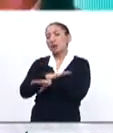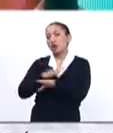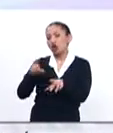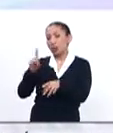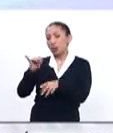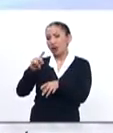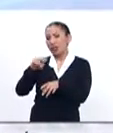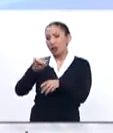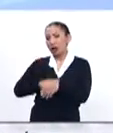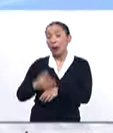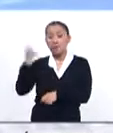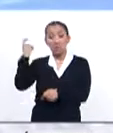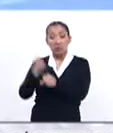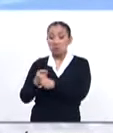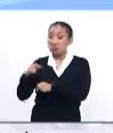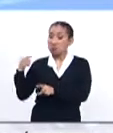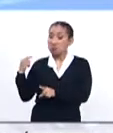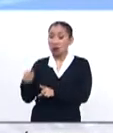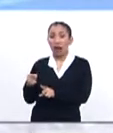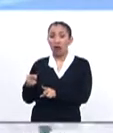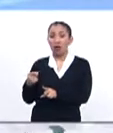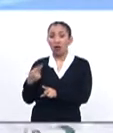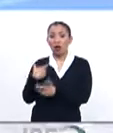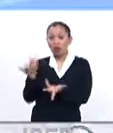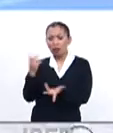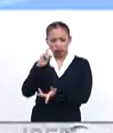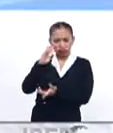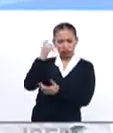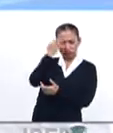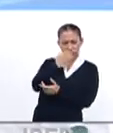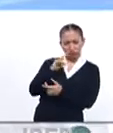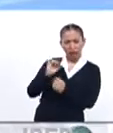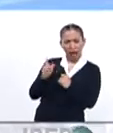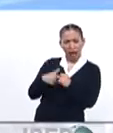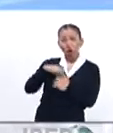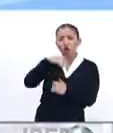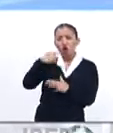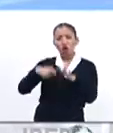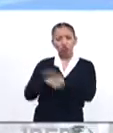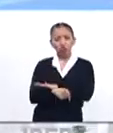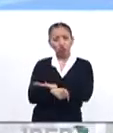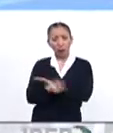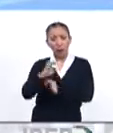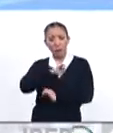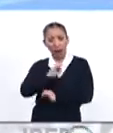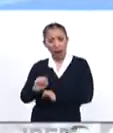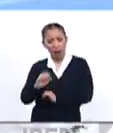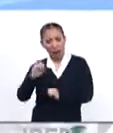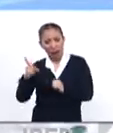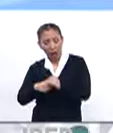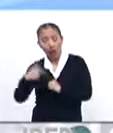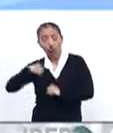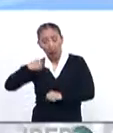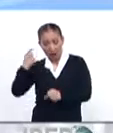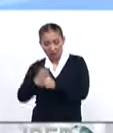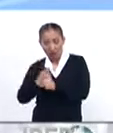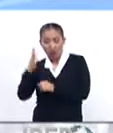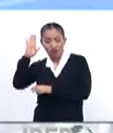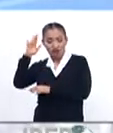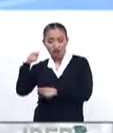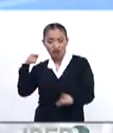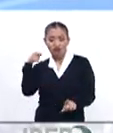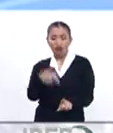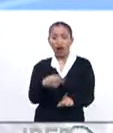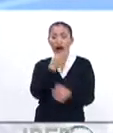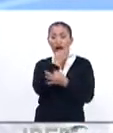democrático. El primero, donde sospeche algo de corrupción, malos pasos, soy el primero de levantar la